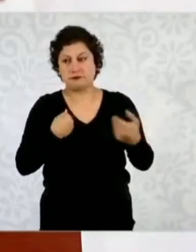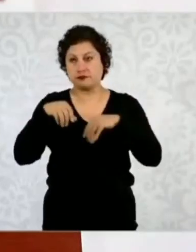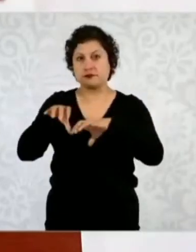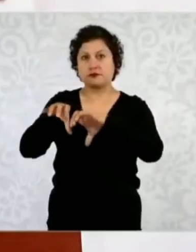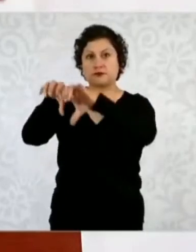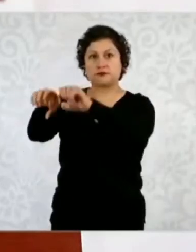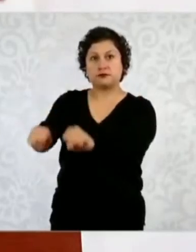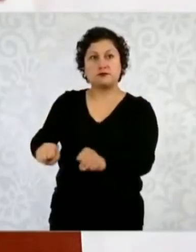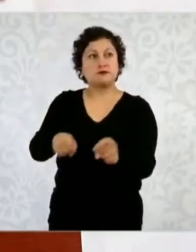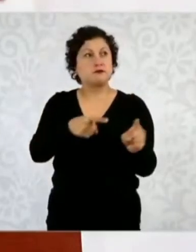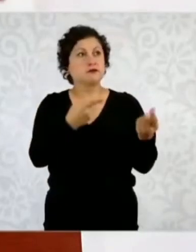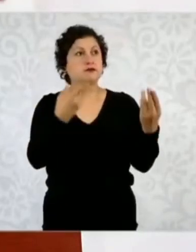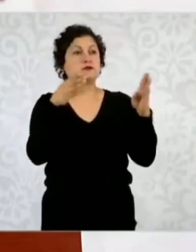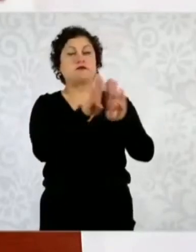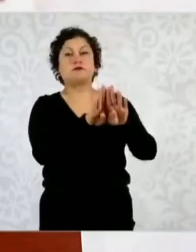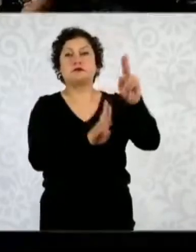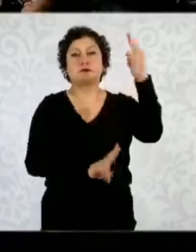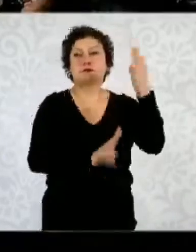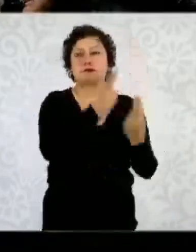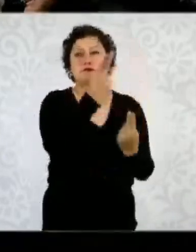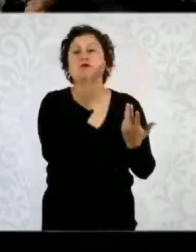delitos del fuero federal?